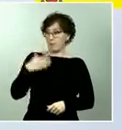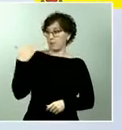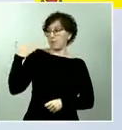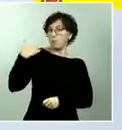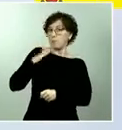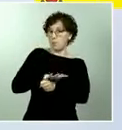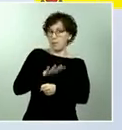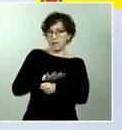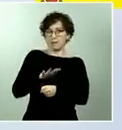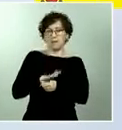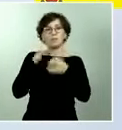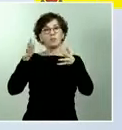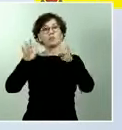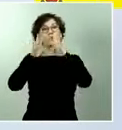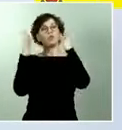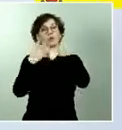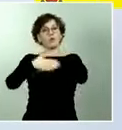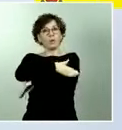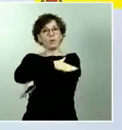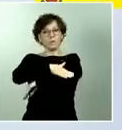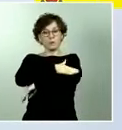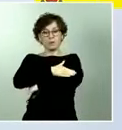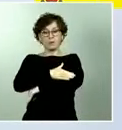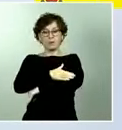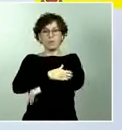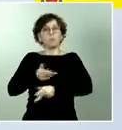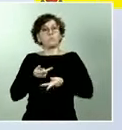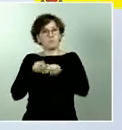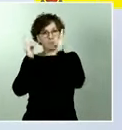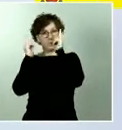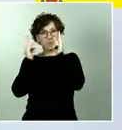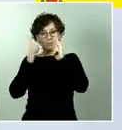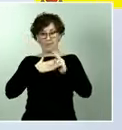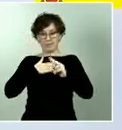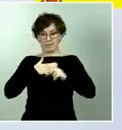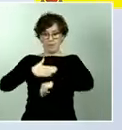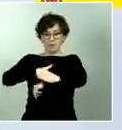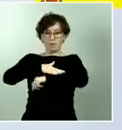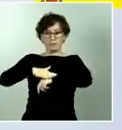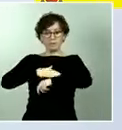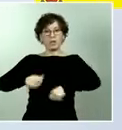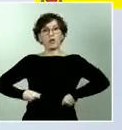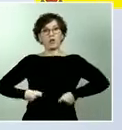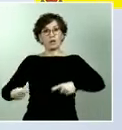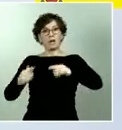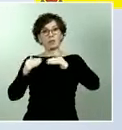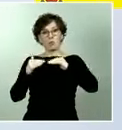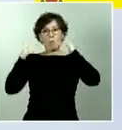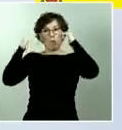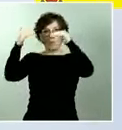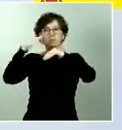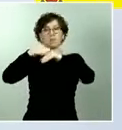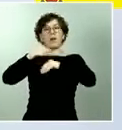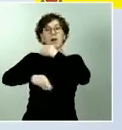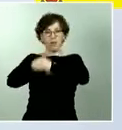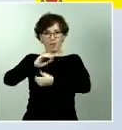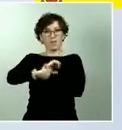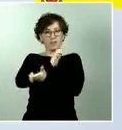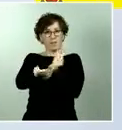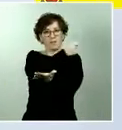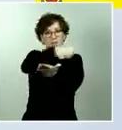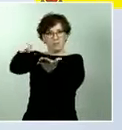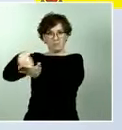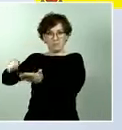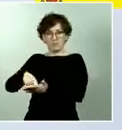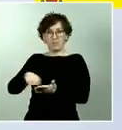del techo de gasto del Ministerio para poder desarrollar la línea de avales destinada a facilitar el pago de los alquileres arrendatarios